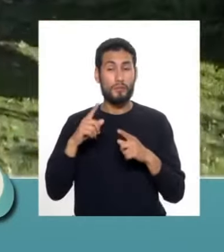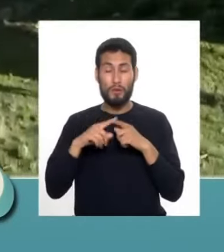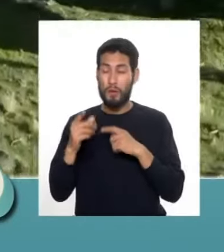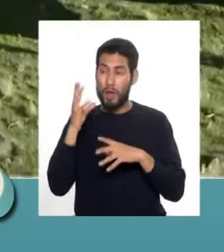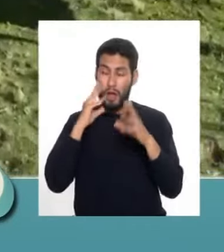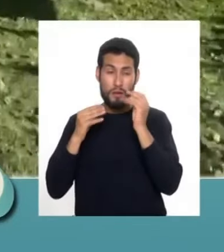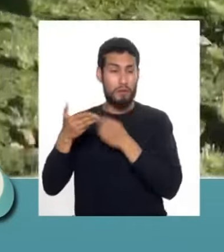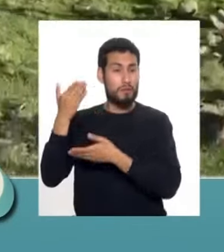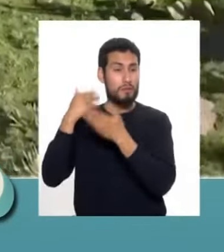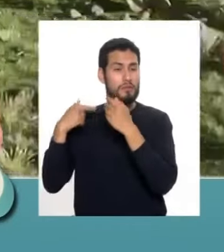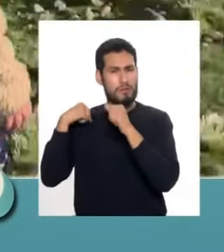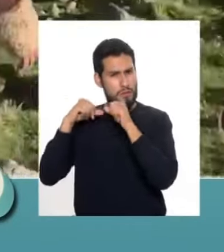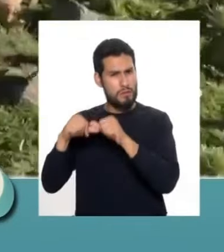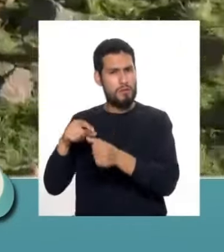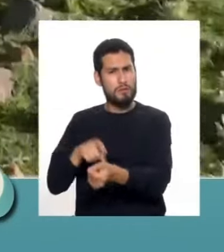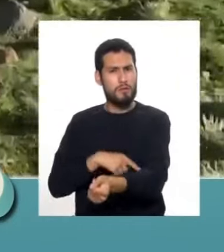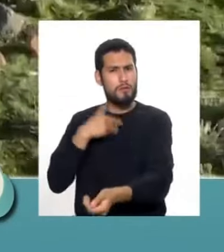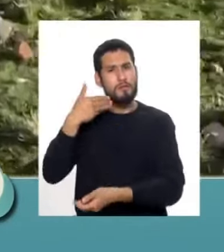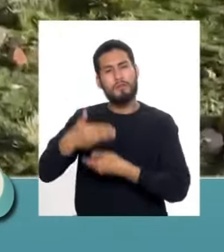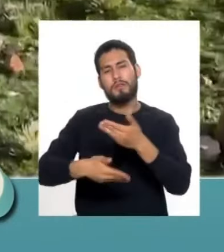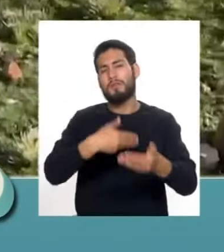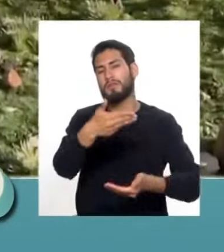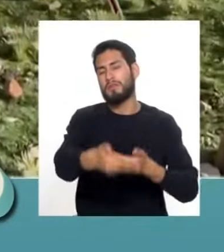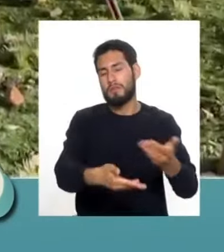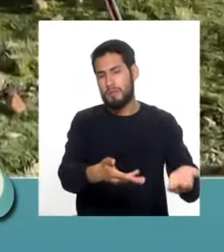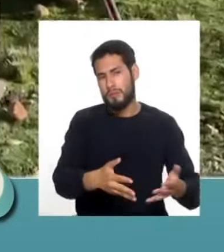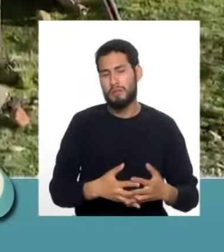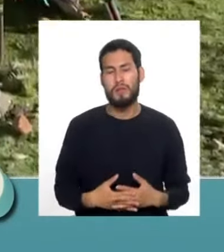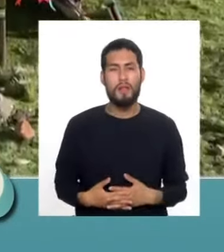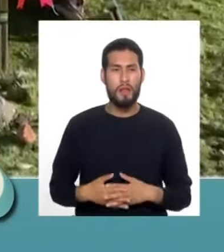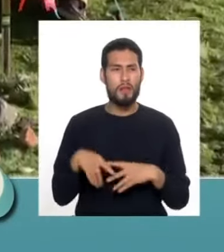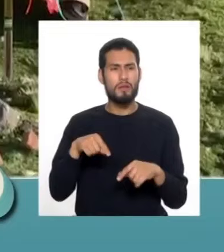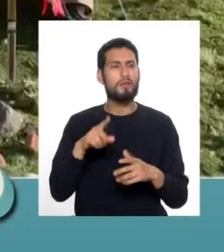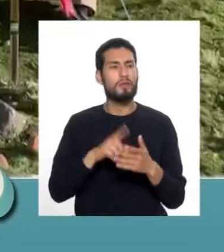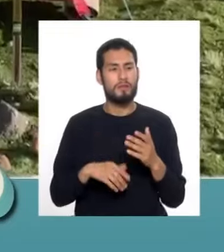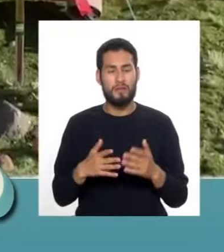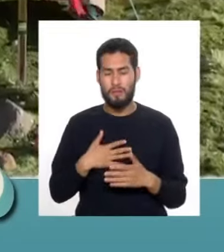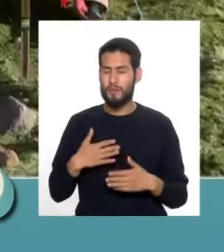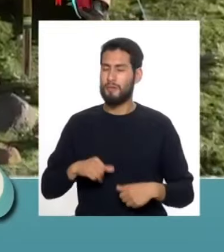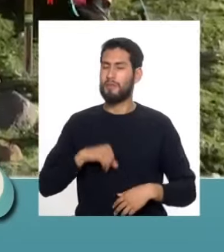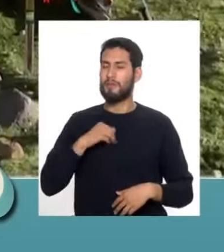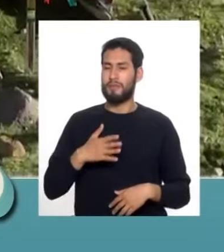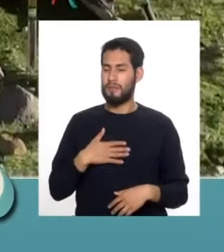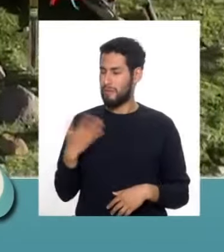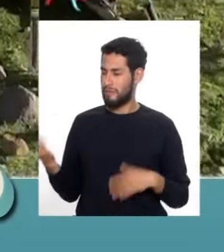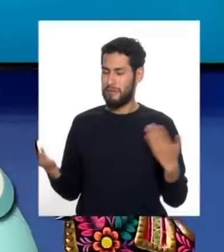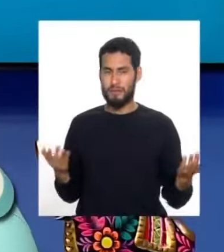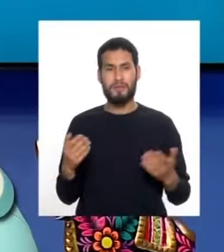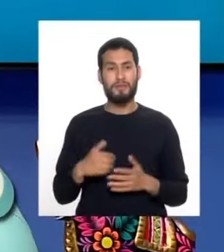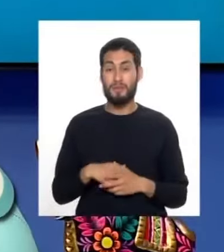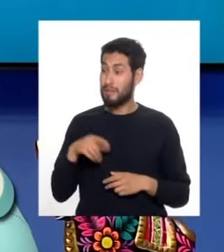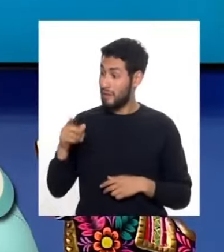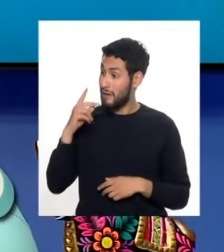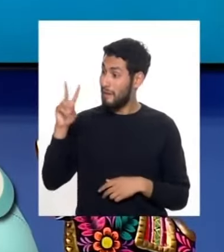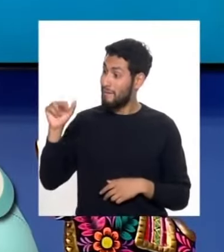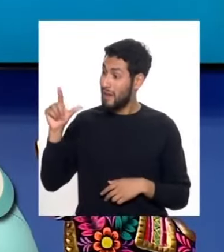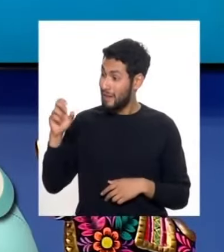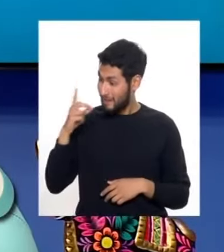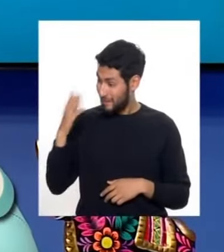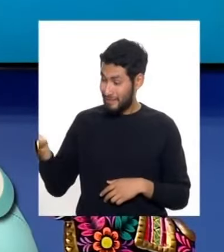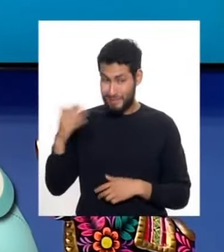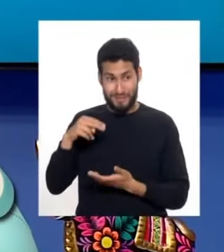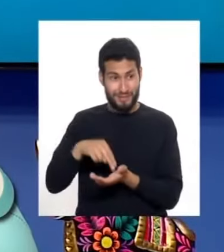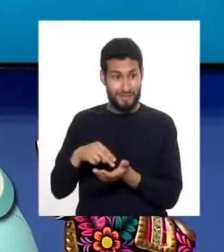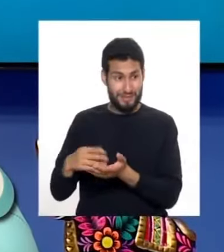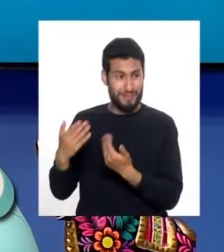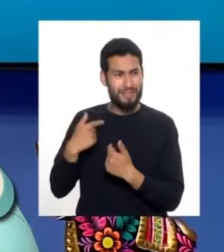mayores, seguimos transmitiendo, pues, a las generaciones que vienen, y en este caso, bueno, tengo el orgullo de... Con Andrés y Valentina, vale, ven, ven conmigo, párate,